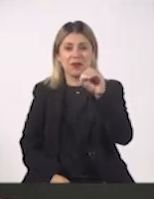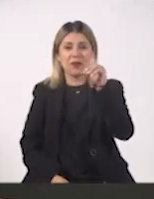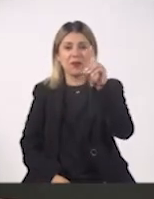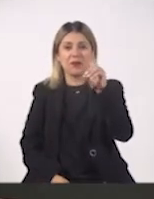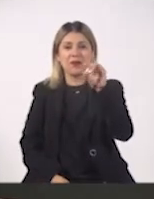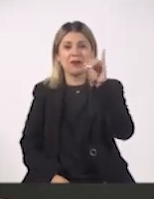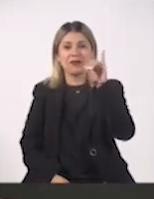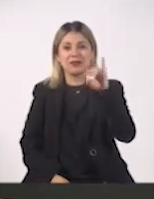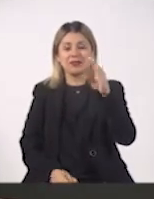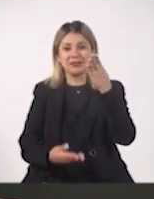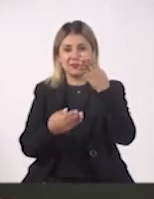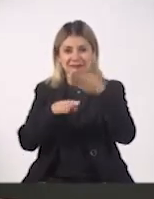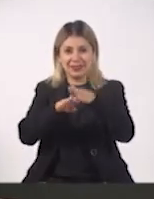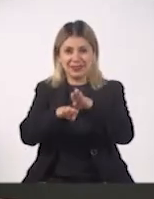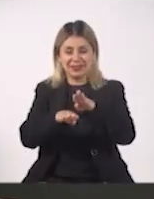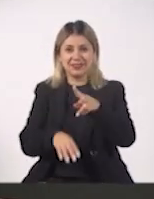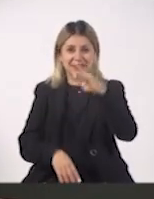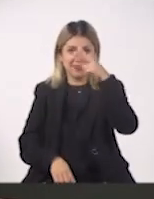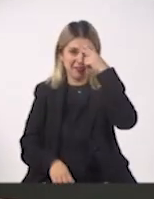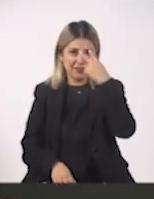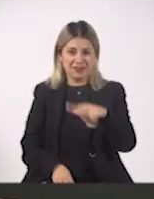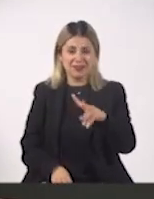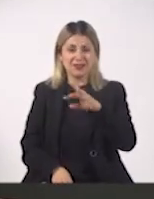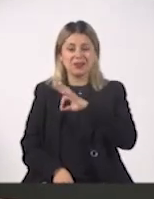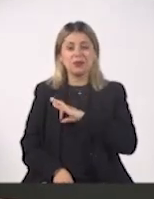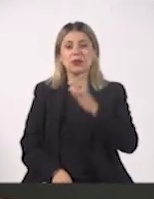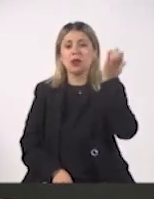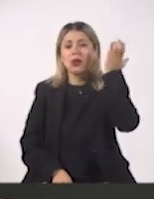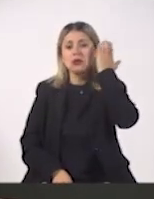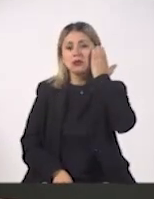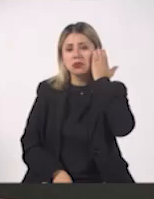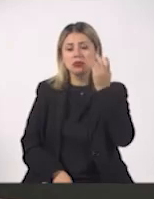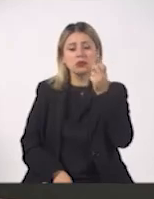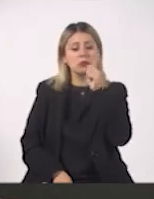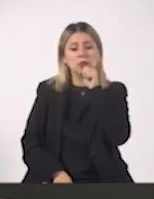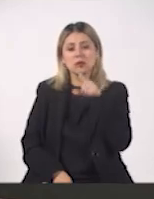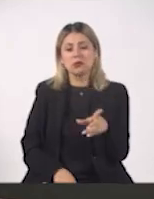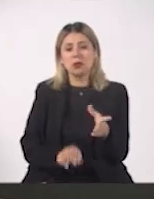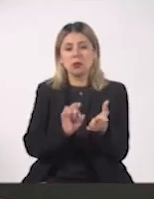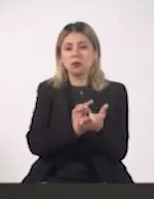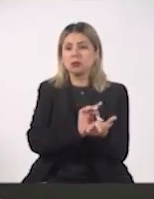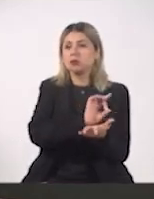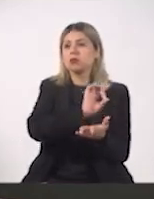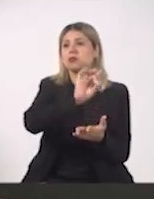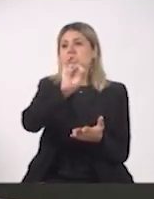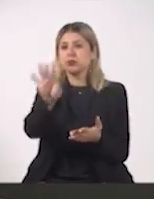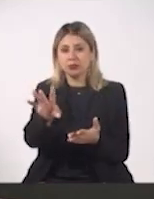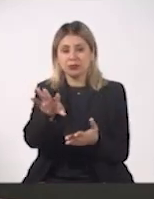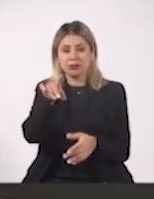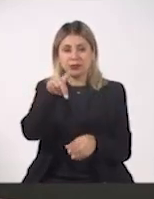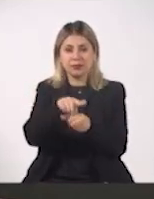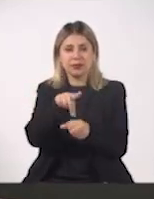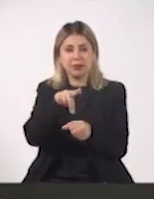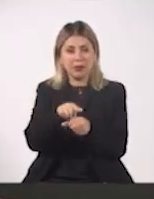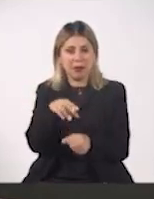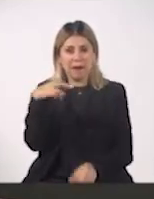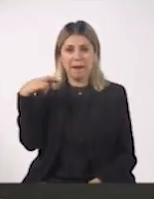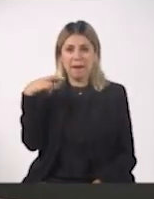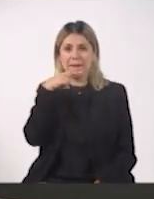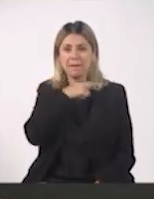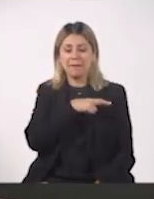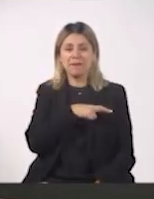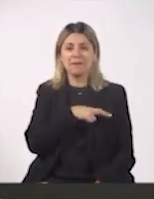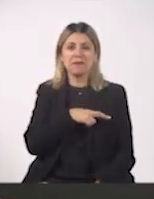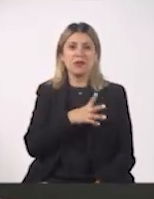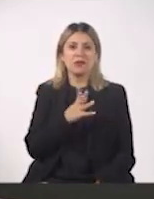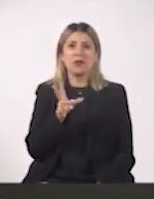creada por el Banco de México. Y tan solo con el celular puedes enviar transferencias de manera muy rápida sin